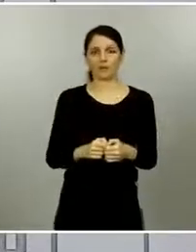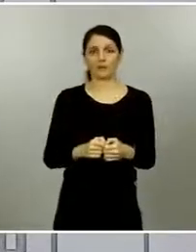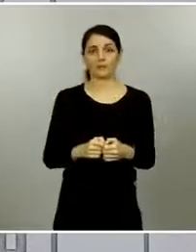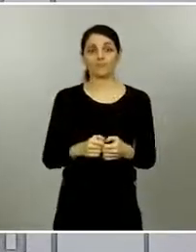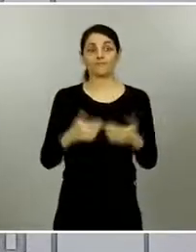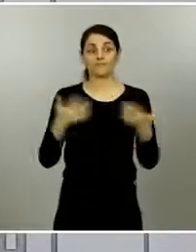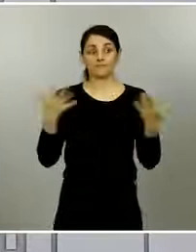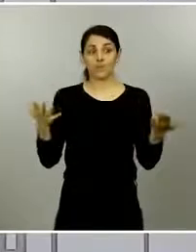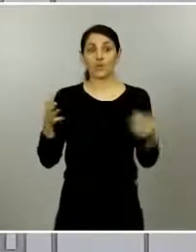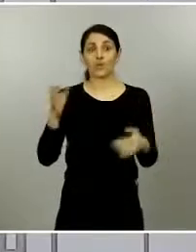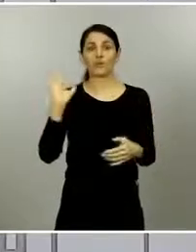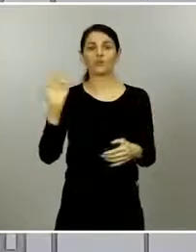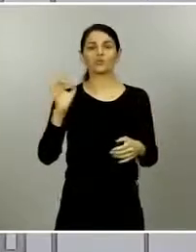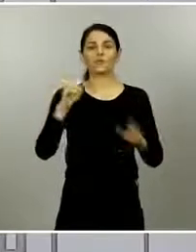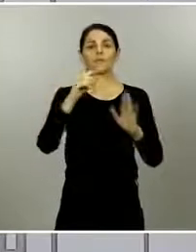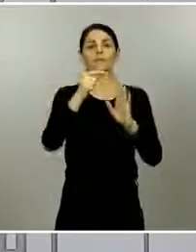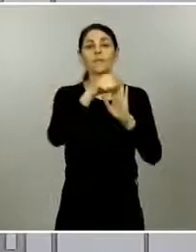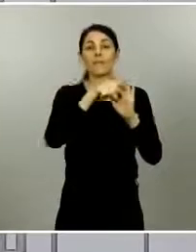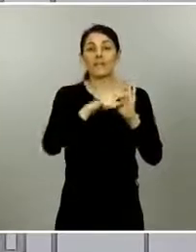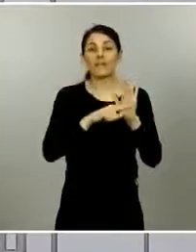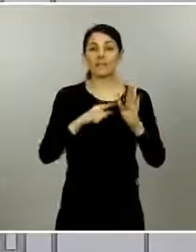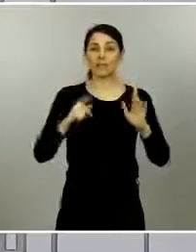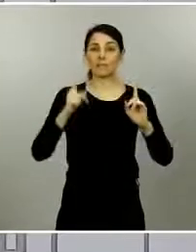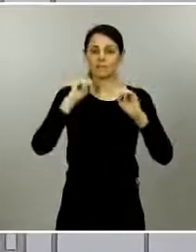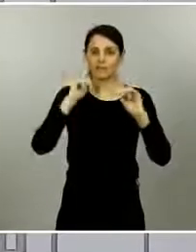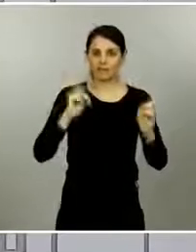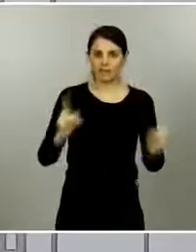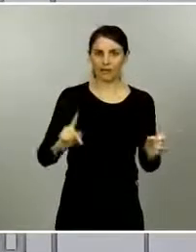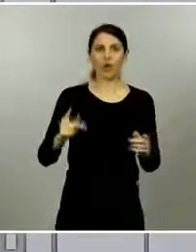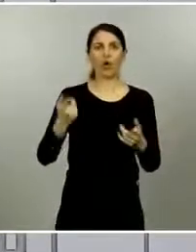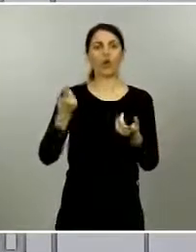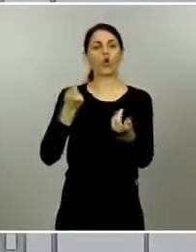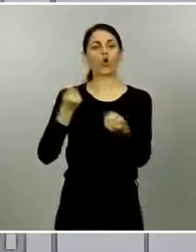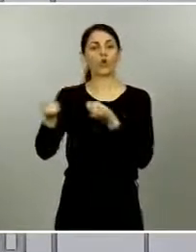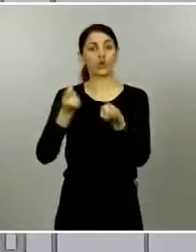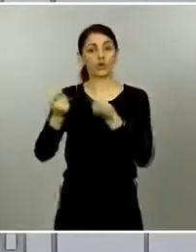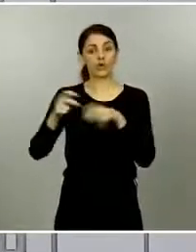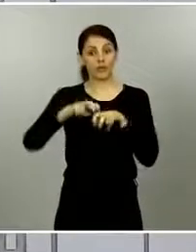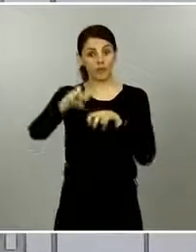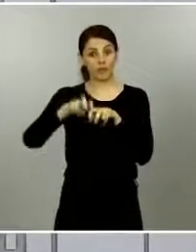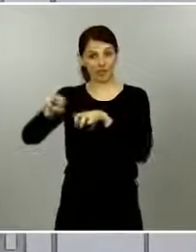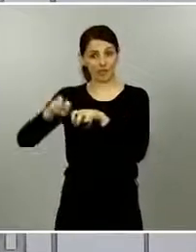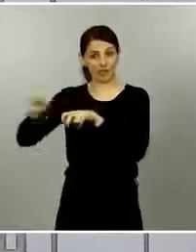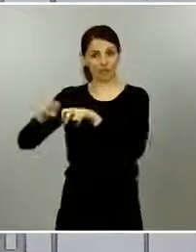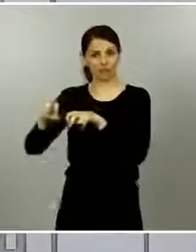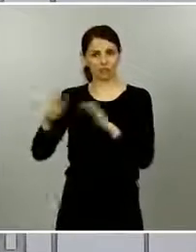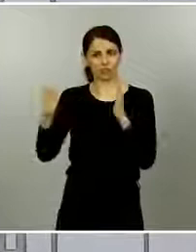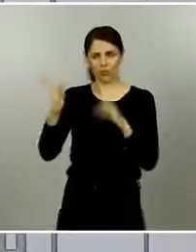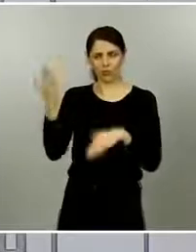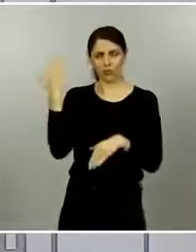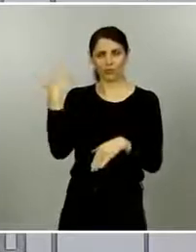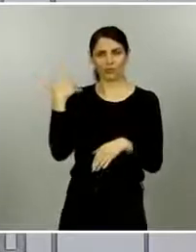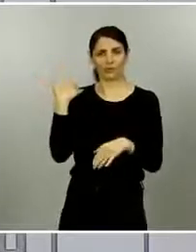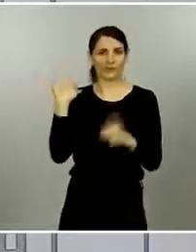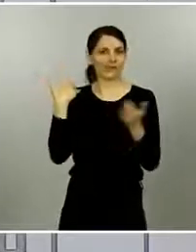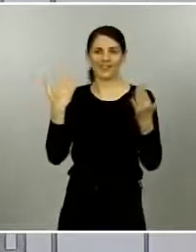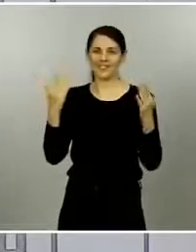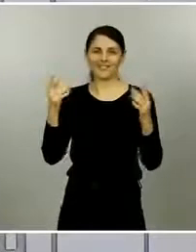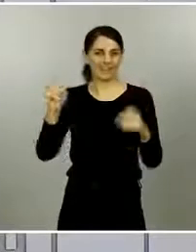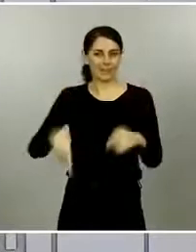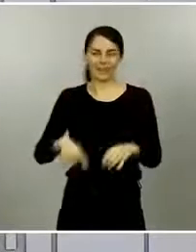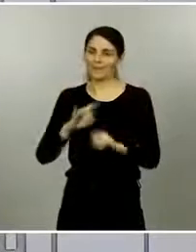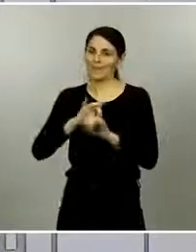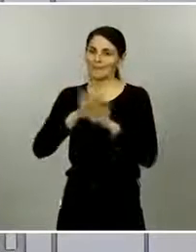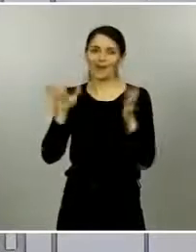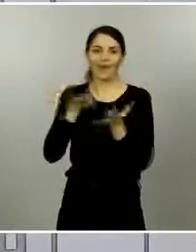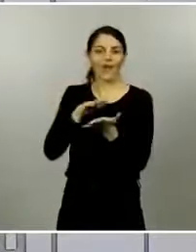tomar las medidas de prevención y las medidas de control de la movilidad que se tomaron en su momento también favoreció aquellas